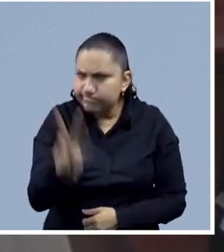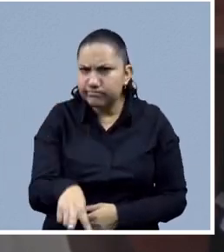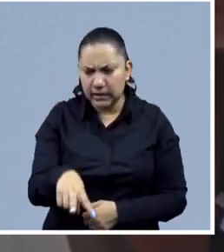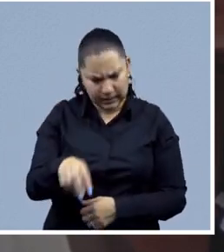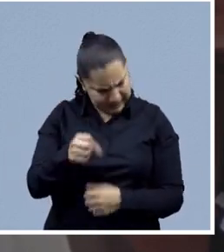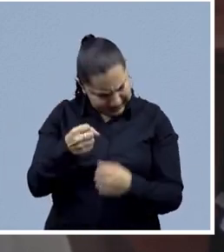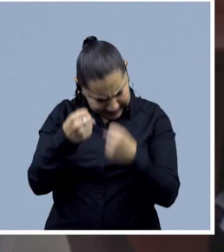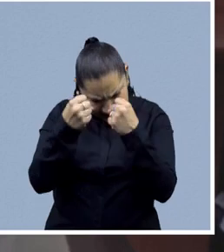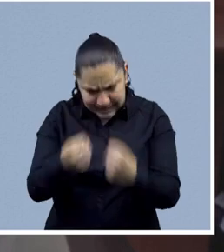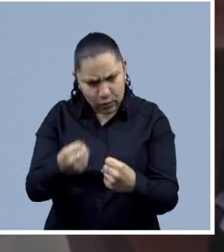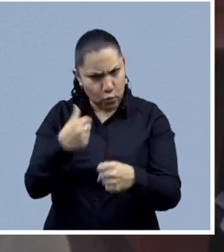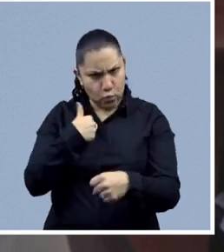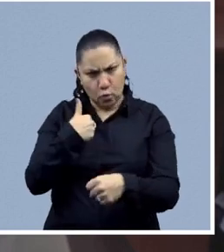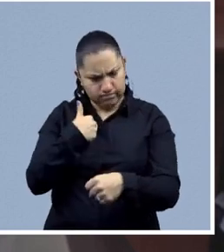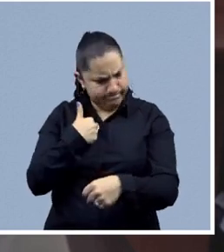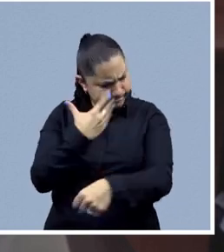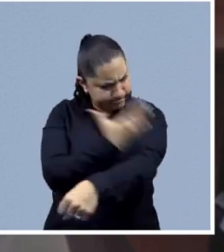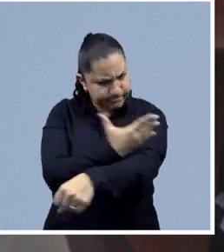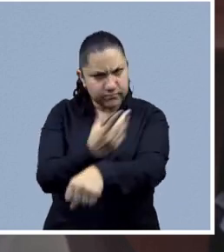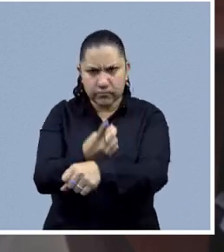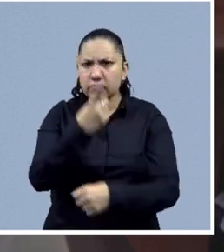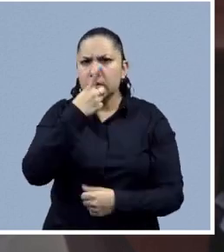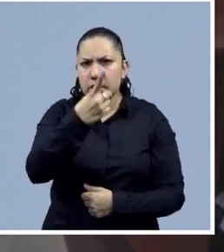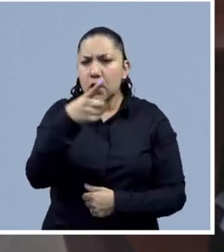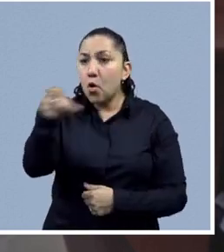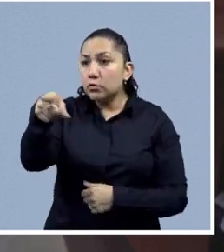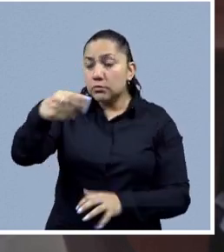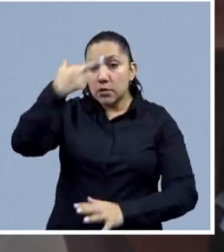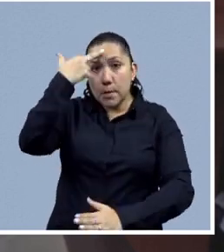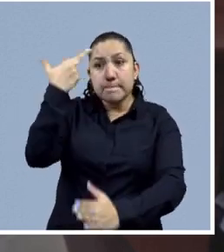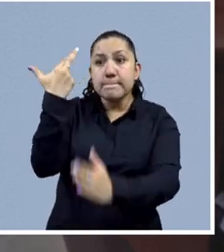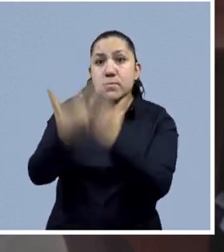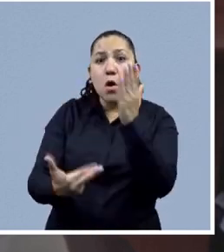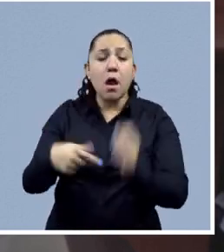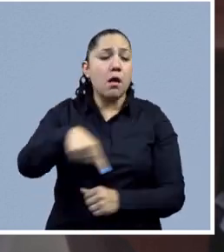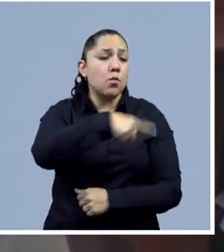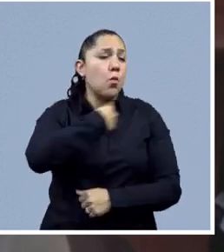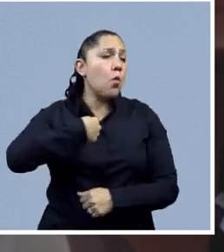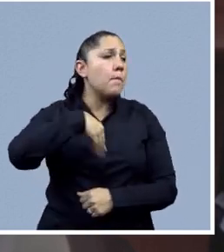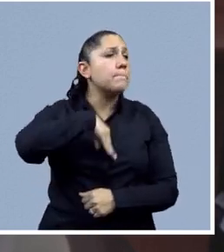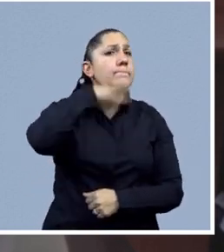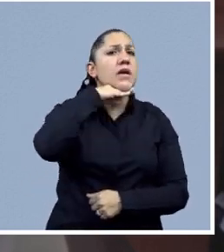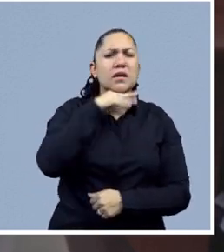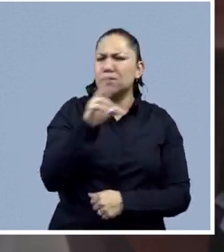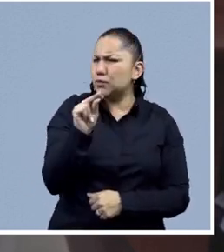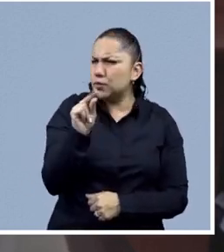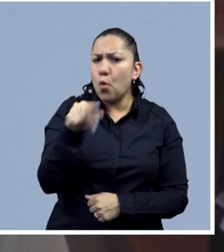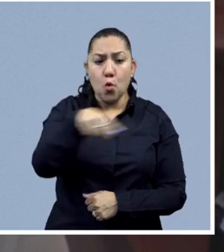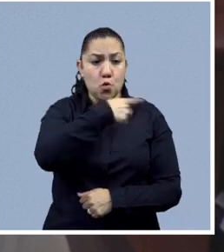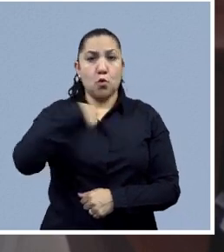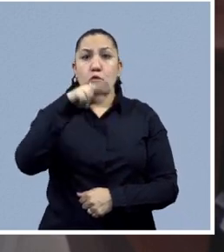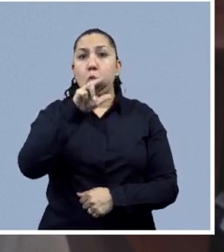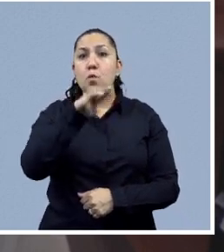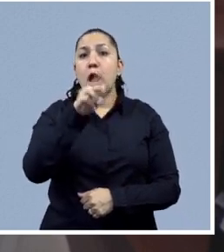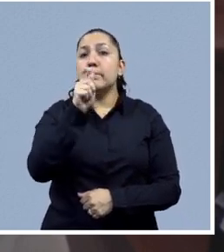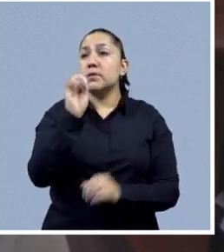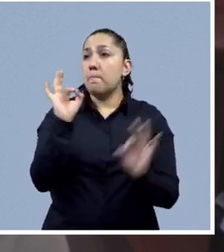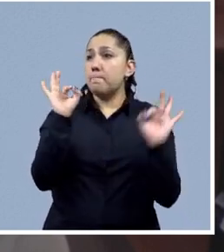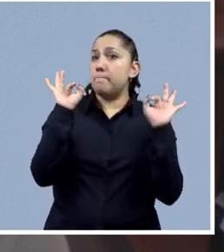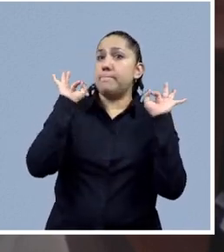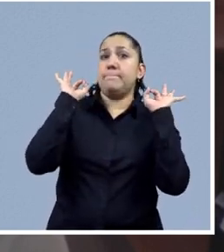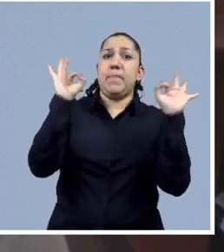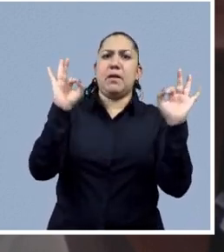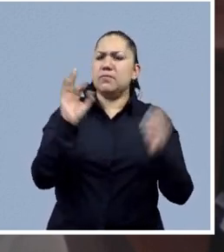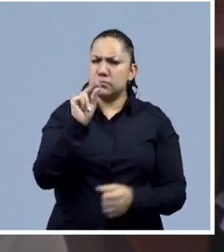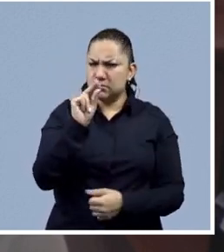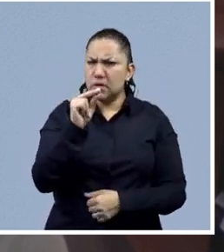lo digo con toda sinceridad y certeza, somos empáticos. No somos perfectos en la UNAM, pero somos